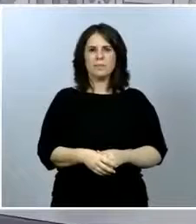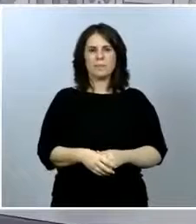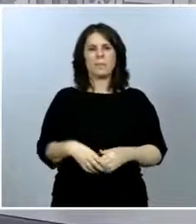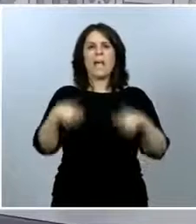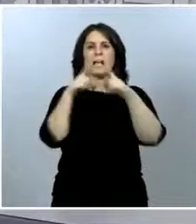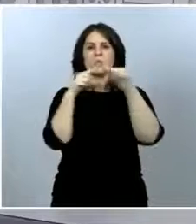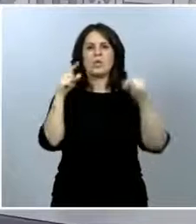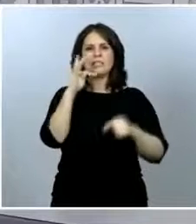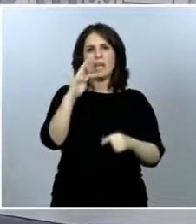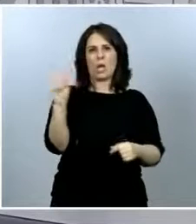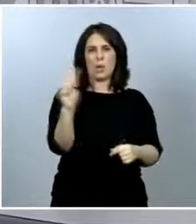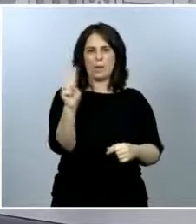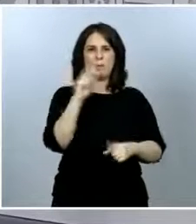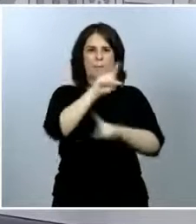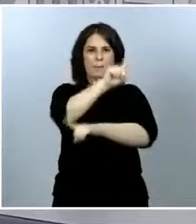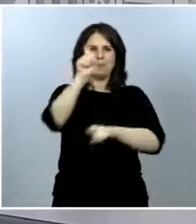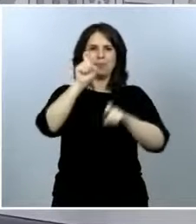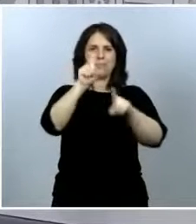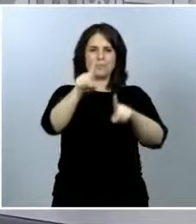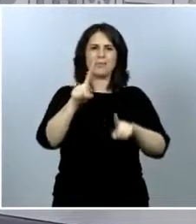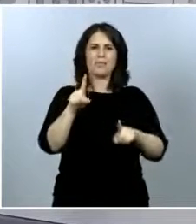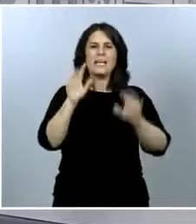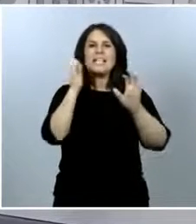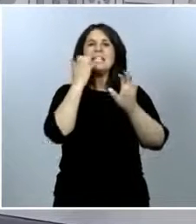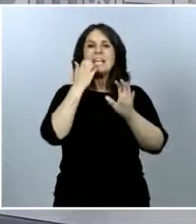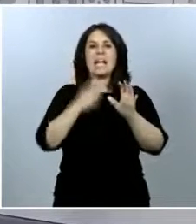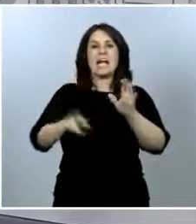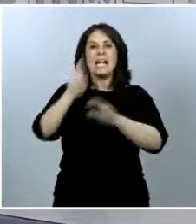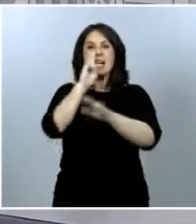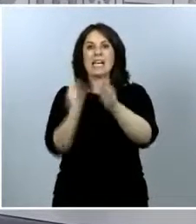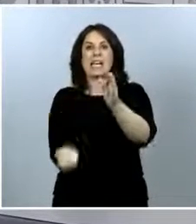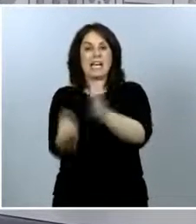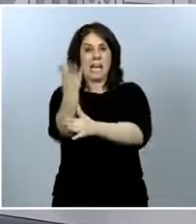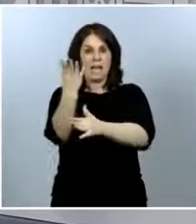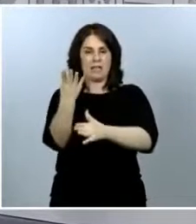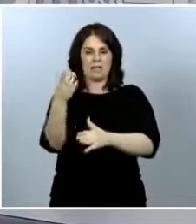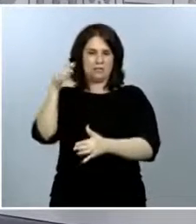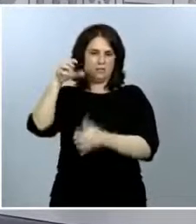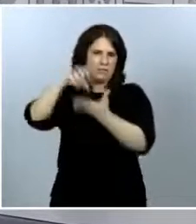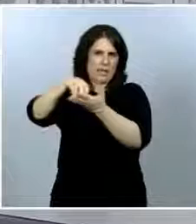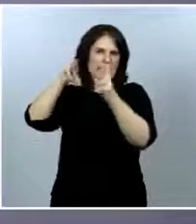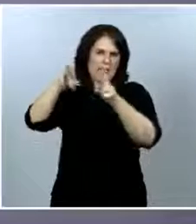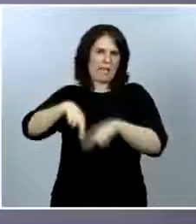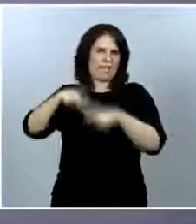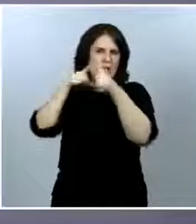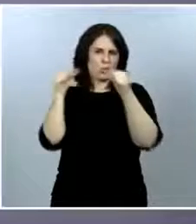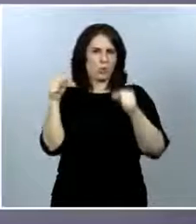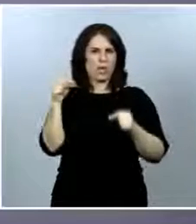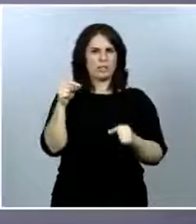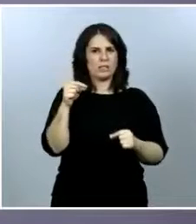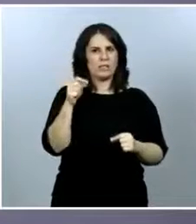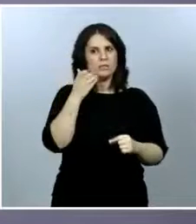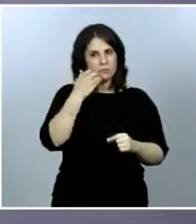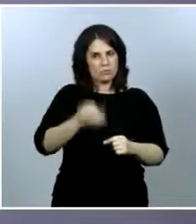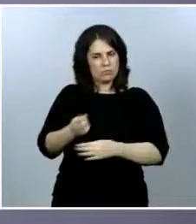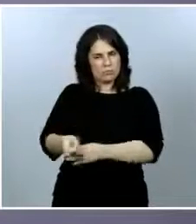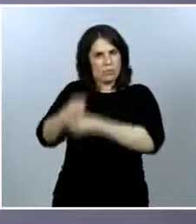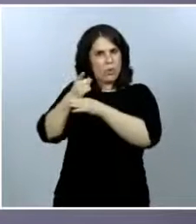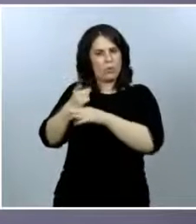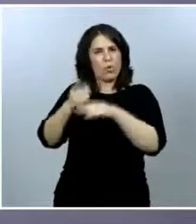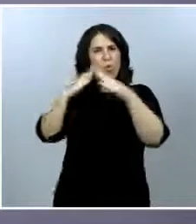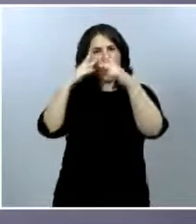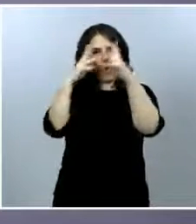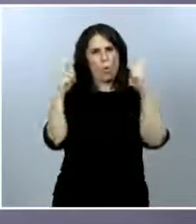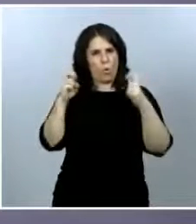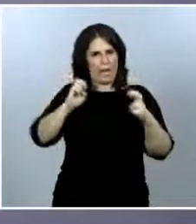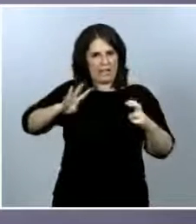por los casos de rebrotes en residencias de ancianos en Asturias si obligarán a una cuarentena severa de dichos centros y a finalizar las